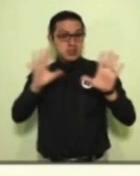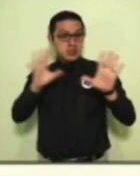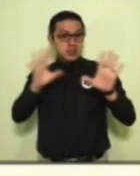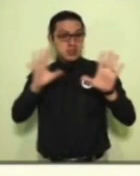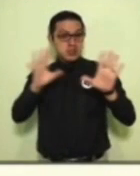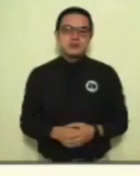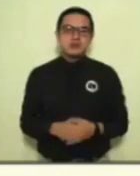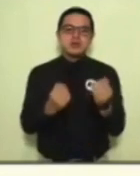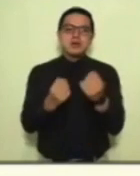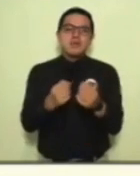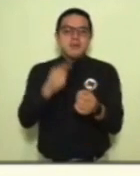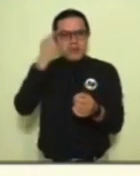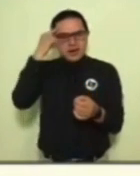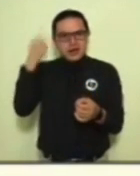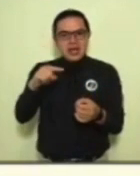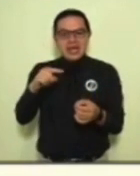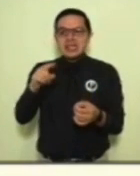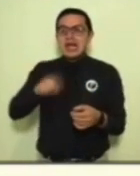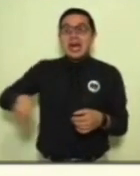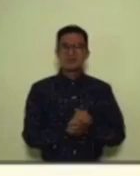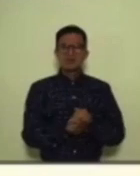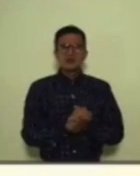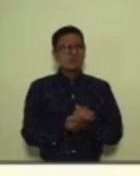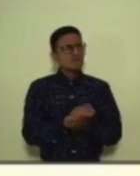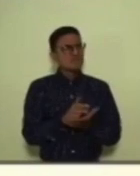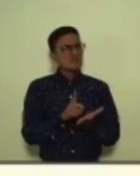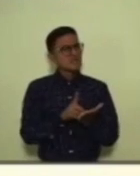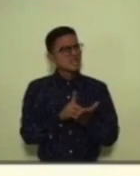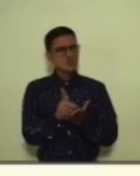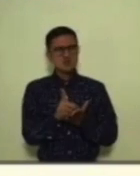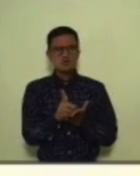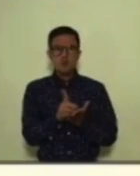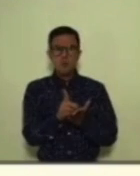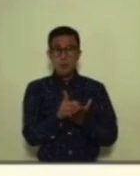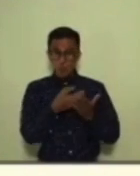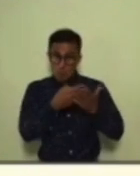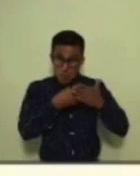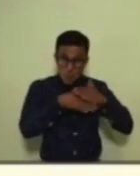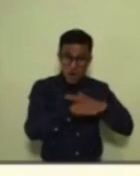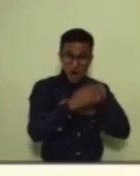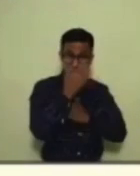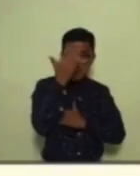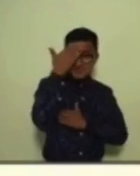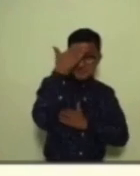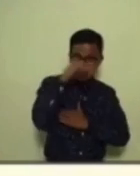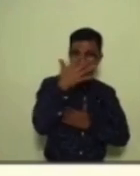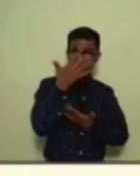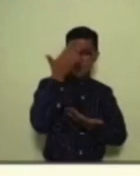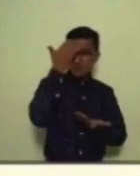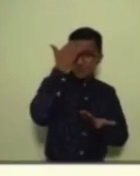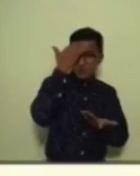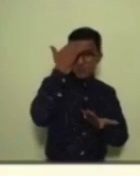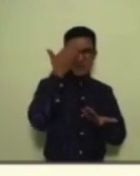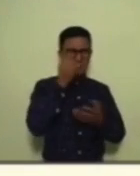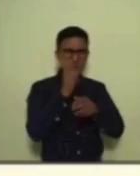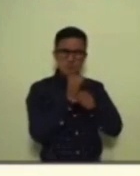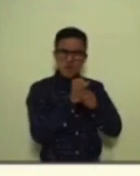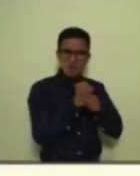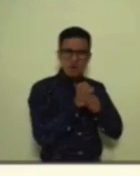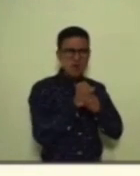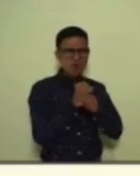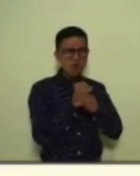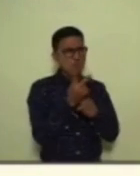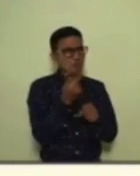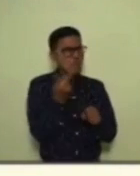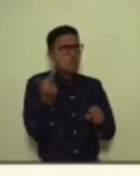y los problemas sociales. Todos tenemos derecho a saber, el derecho a saber es saber qué está pasando